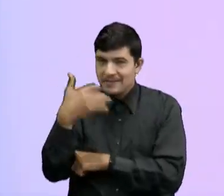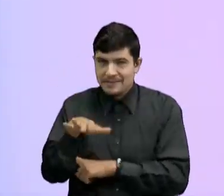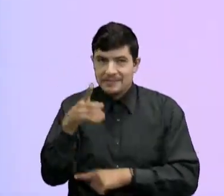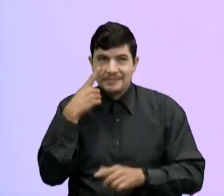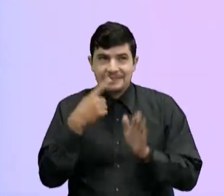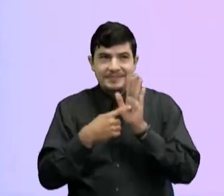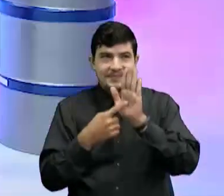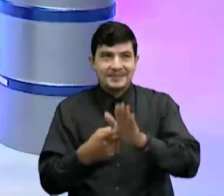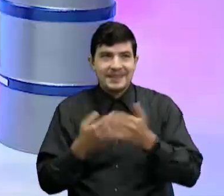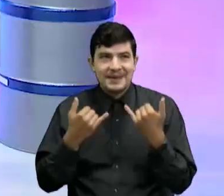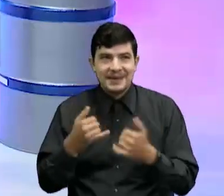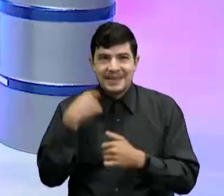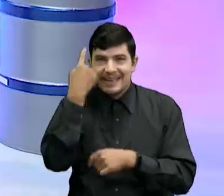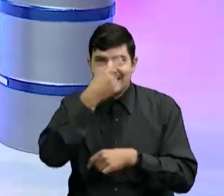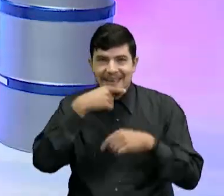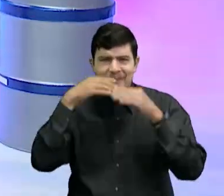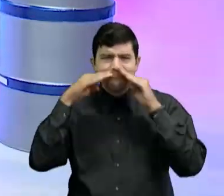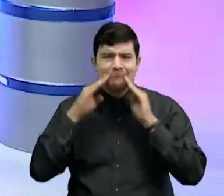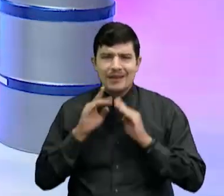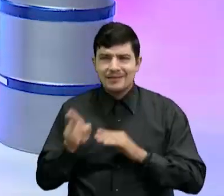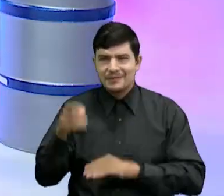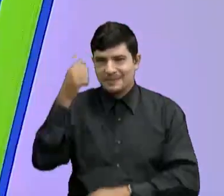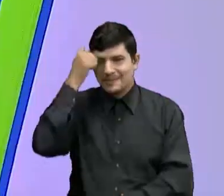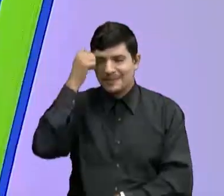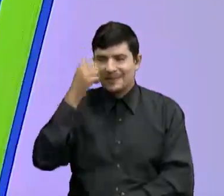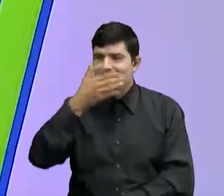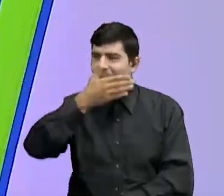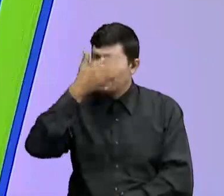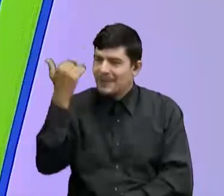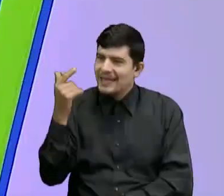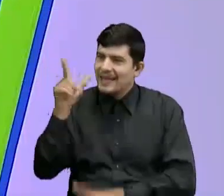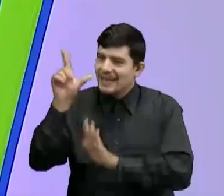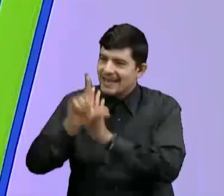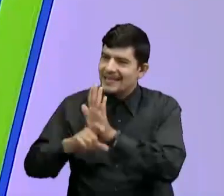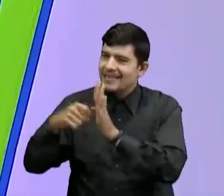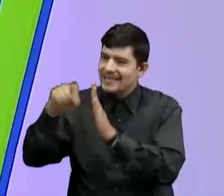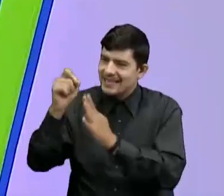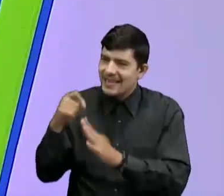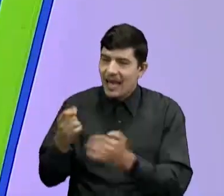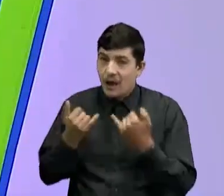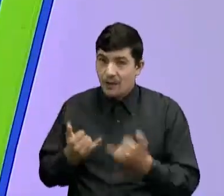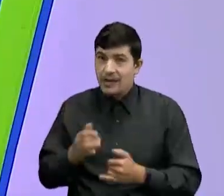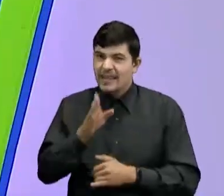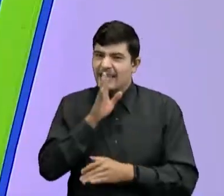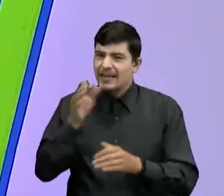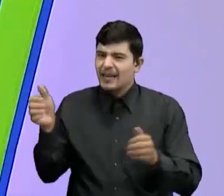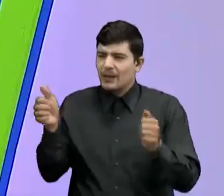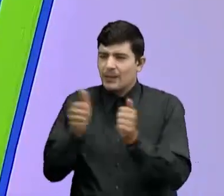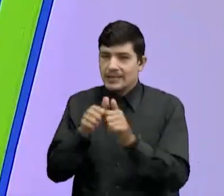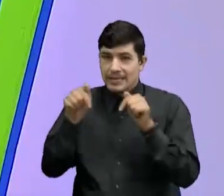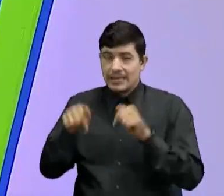Carita triste para el Profe Vamos a ver Quienes nos acompañan el día de hoy Evelyn vino